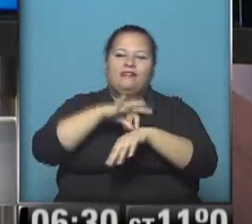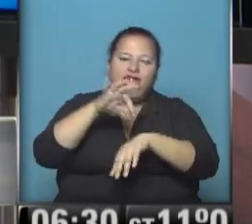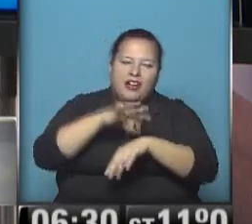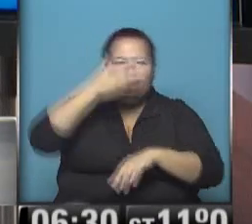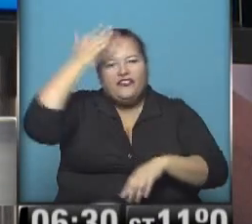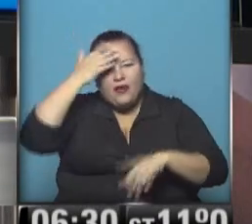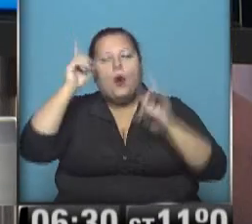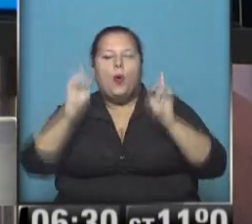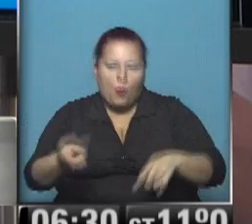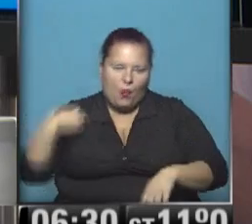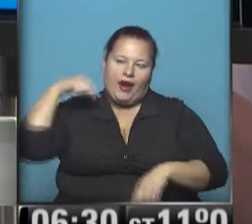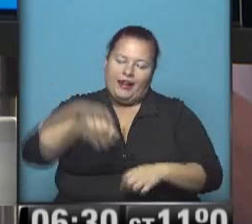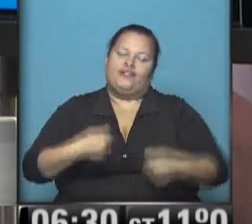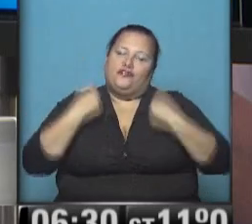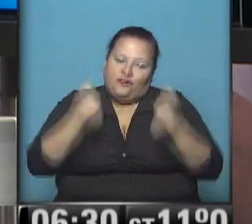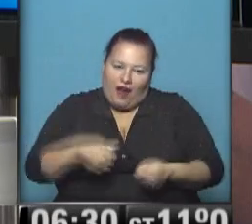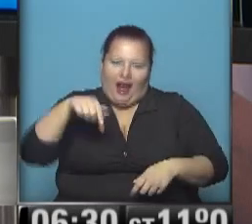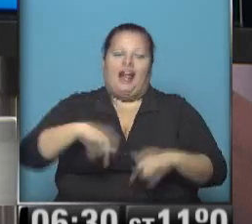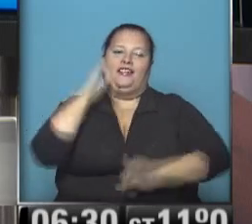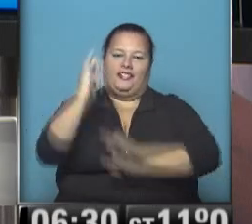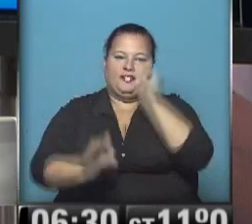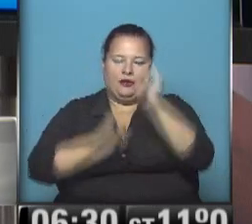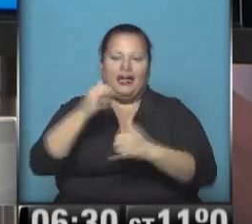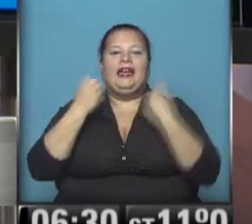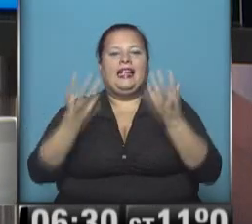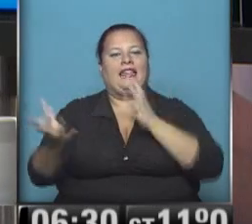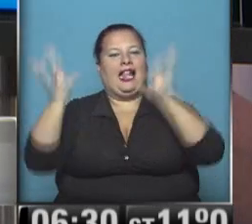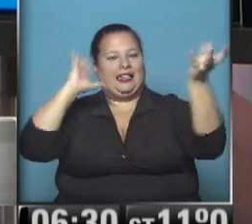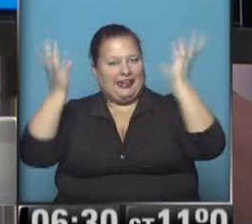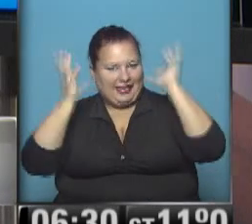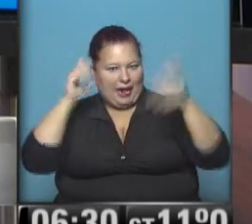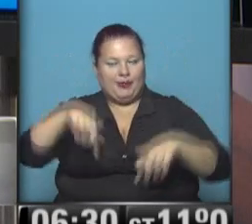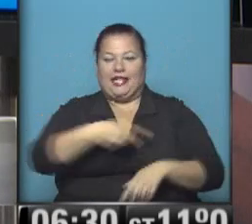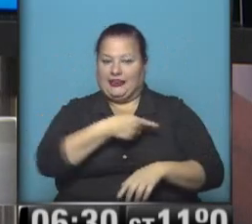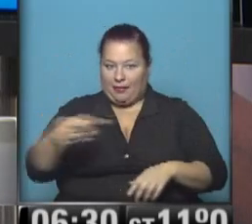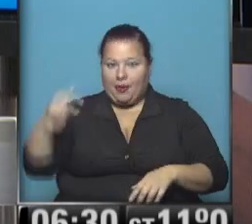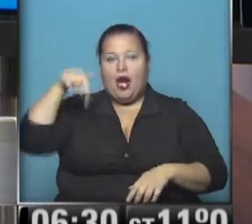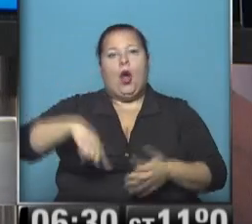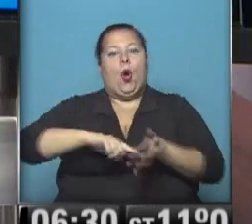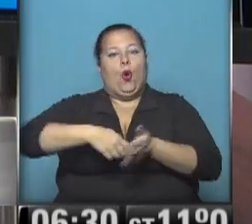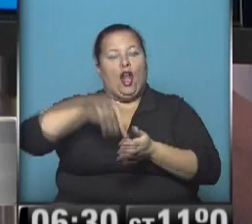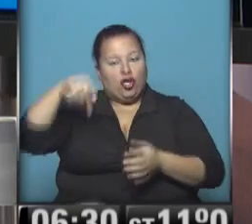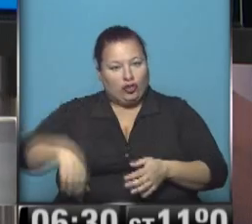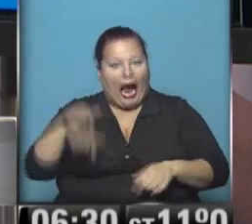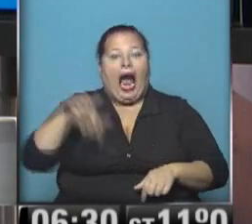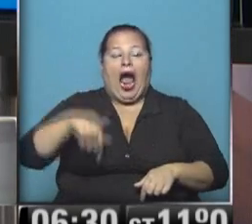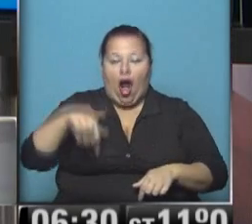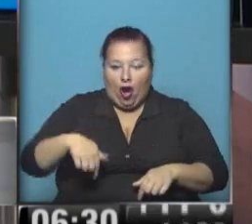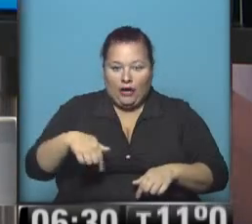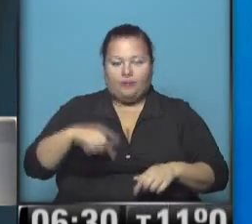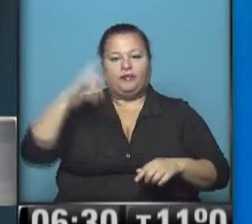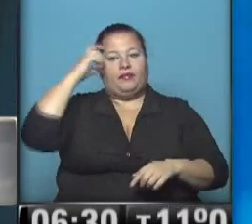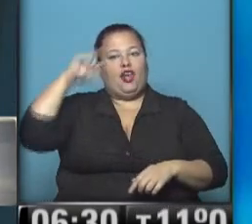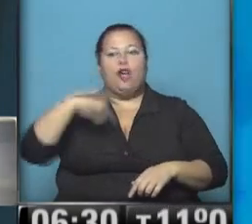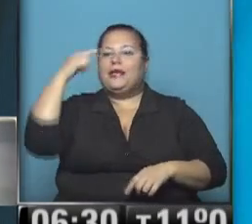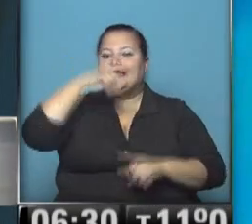algo de fiebre, pero bueno, trataremos desde aquí de informarles cómo va a estar el tiempo en esta semana aquí en la ciudad de Buenos Aires, en estos momentos, 10